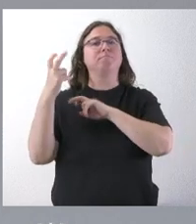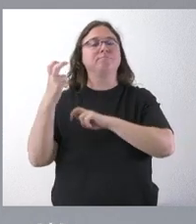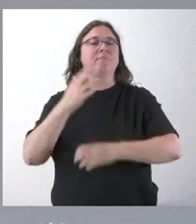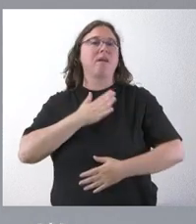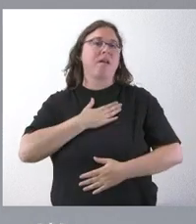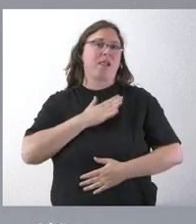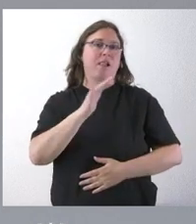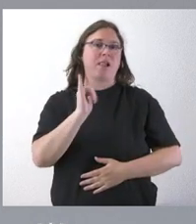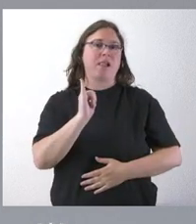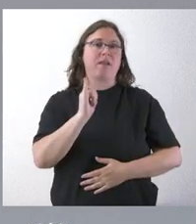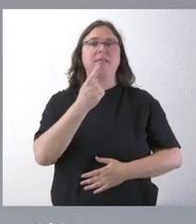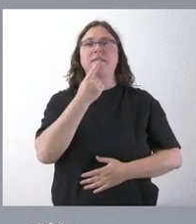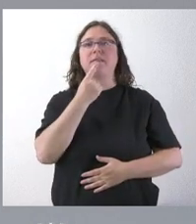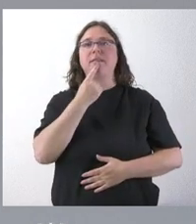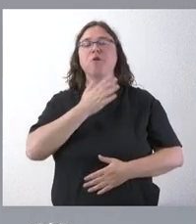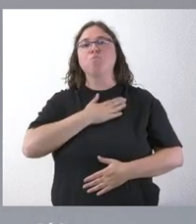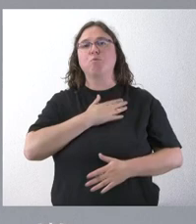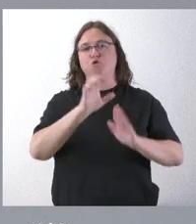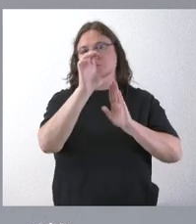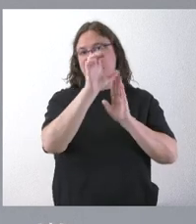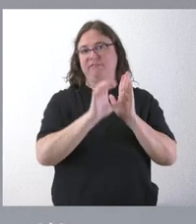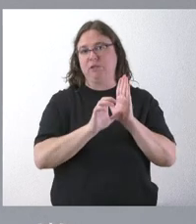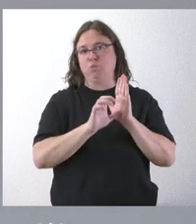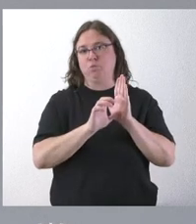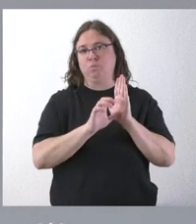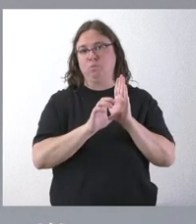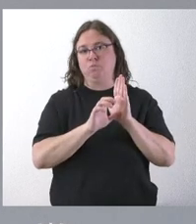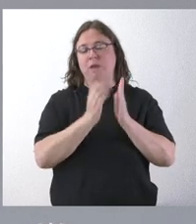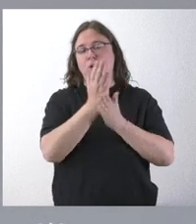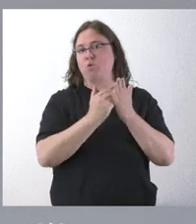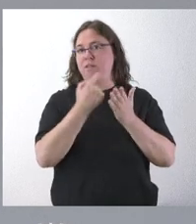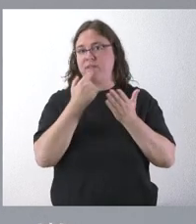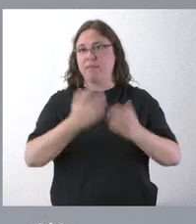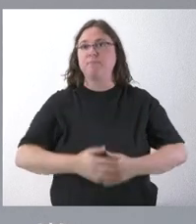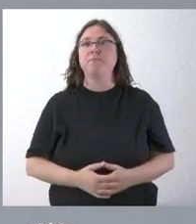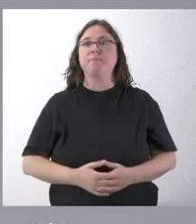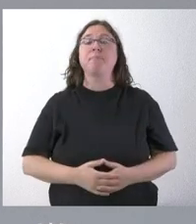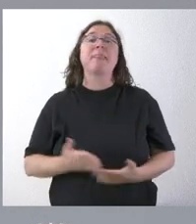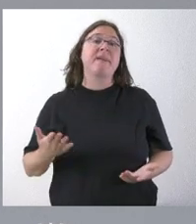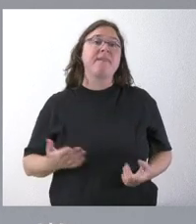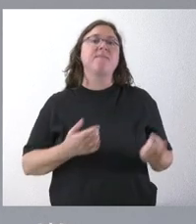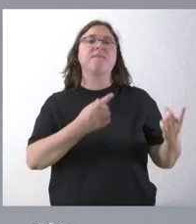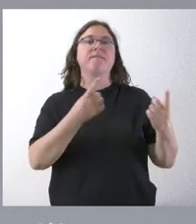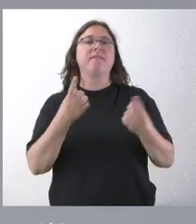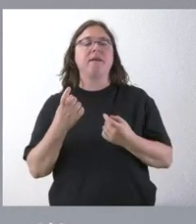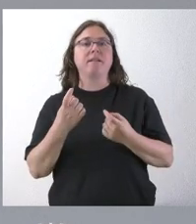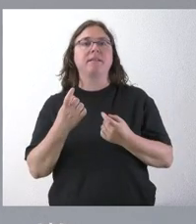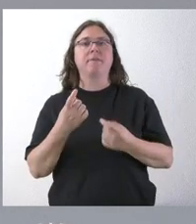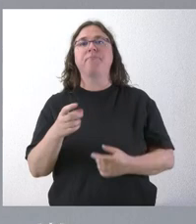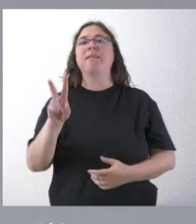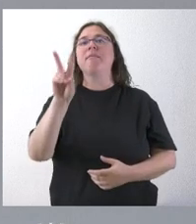contemplados en nuestro estatuto de autonomía. Quedaría pendiente una segunda